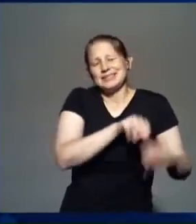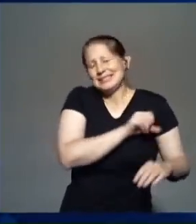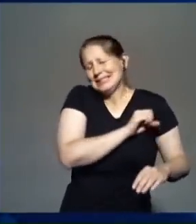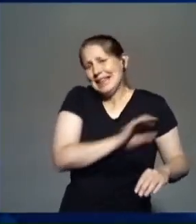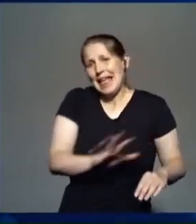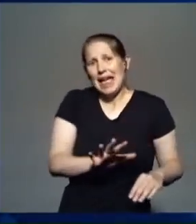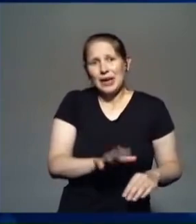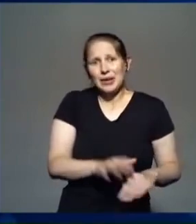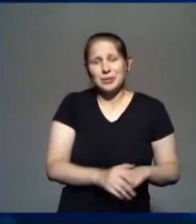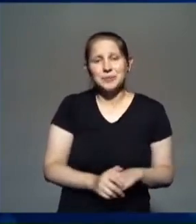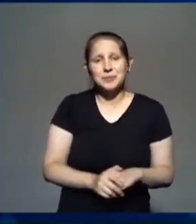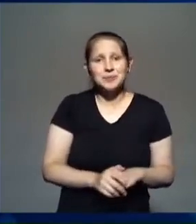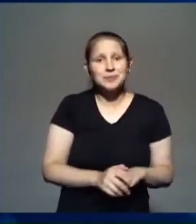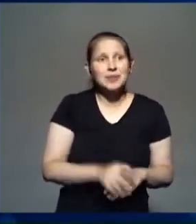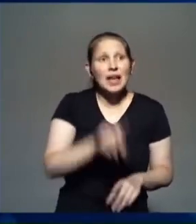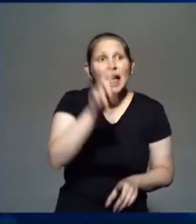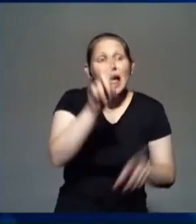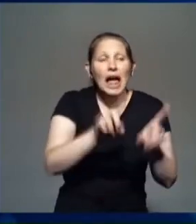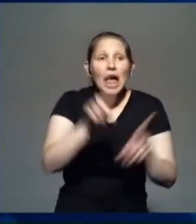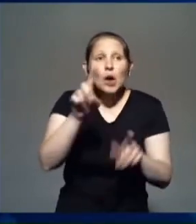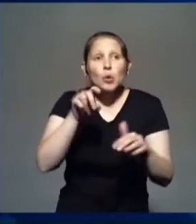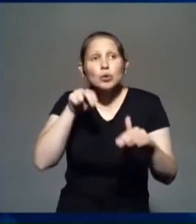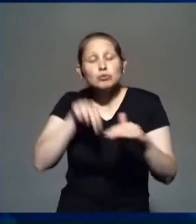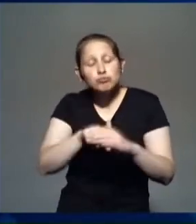Algunos están en terapia intermedia.